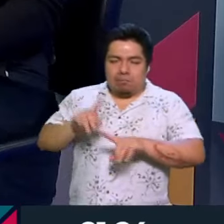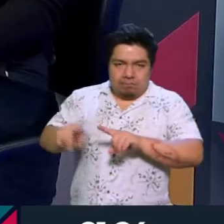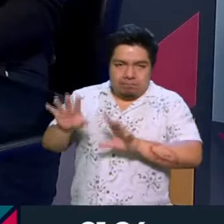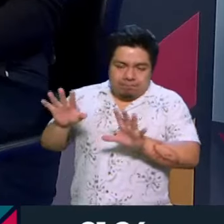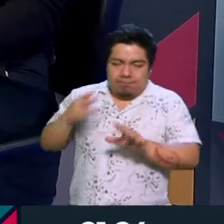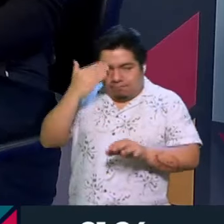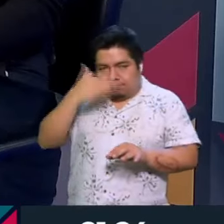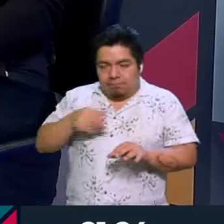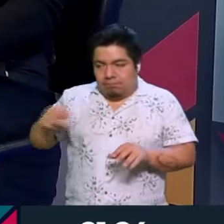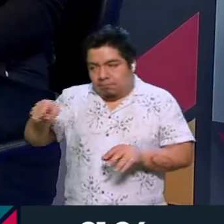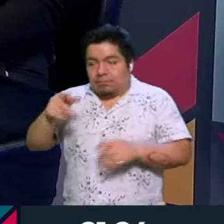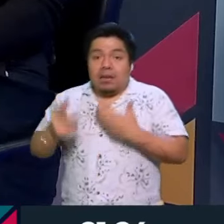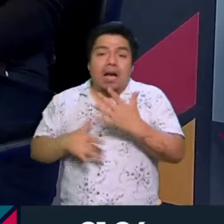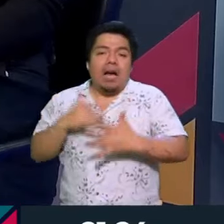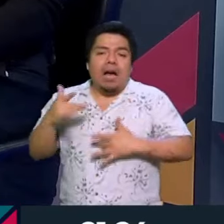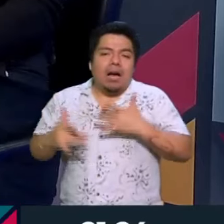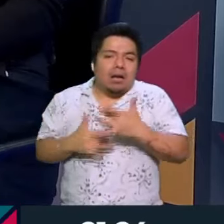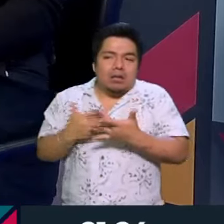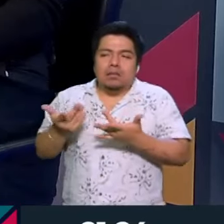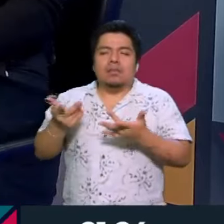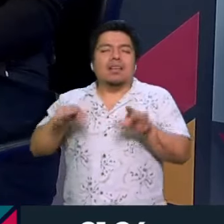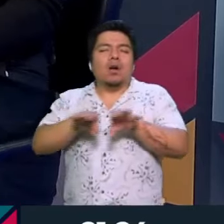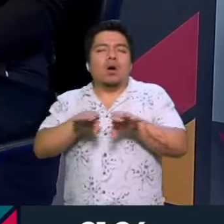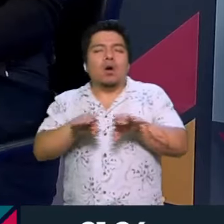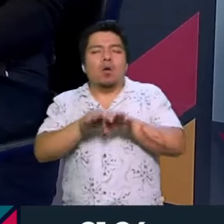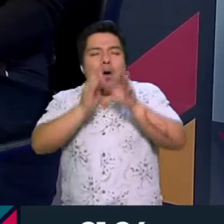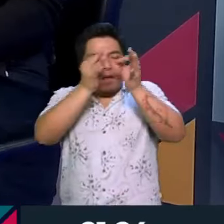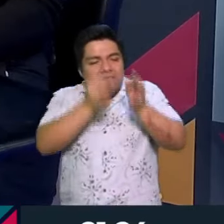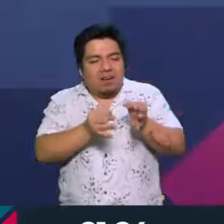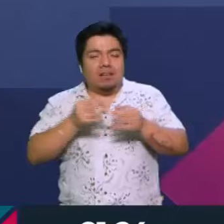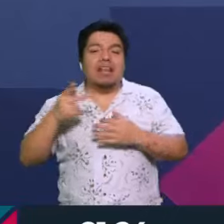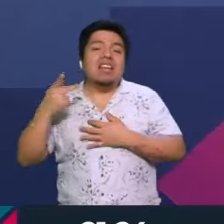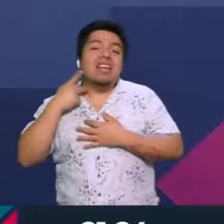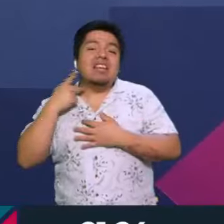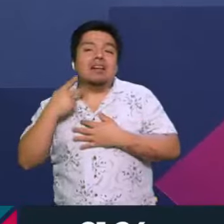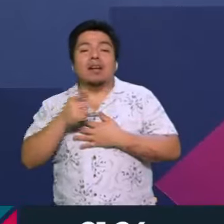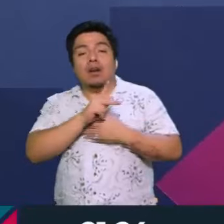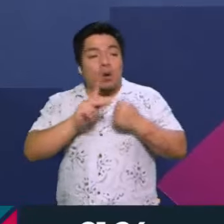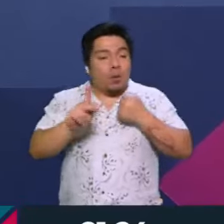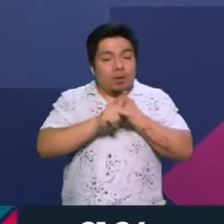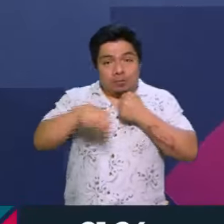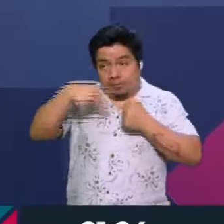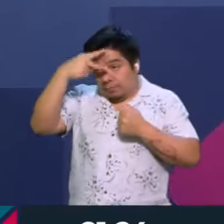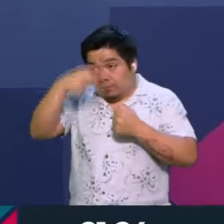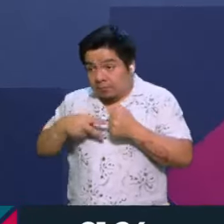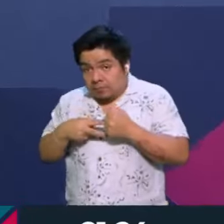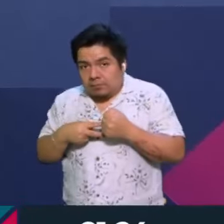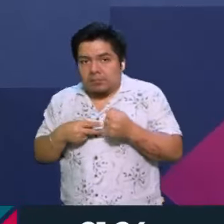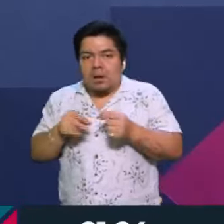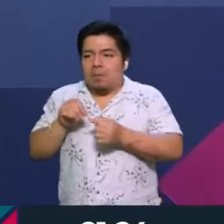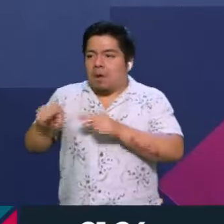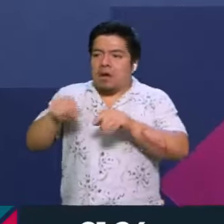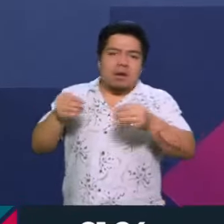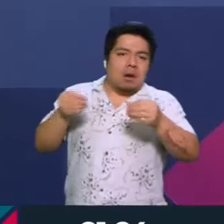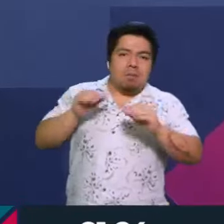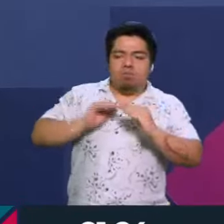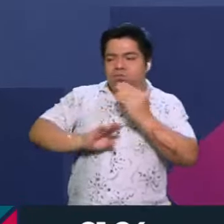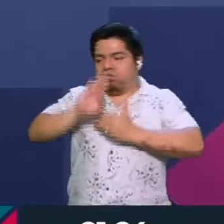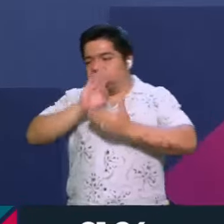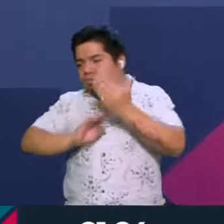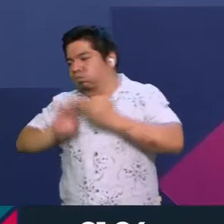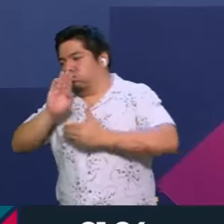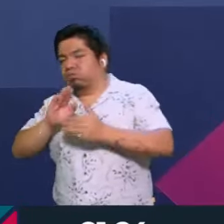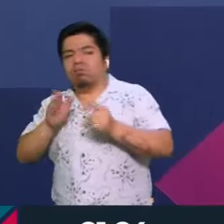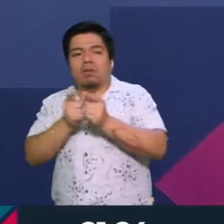pero claramente tienen un oficio político que les permite entender que un país como México, si está moviéndose, si está teniendo